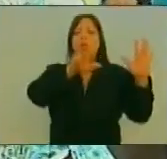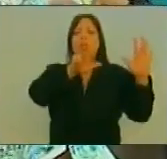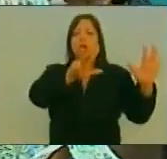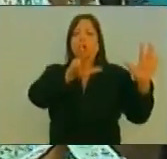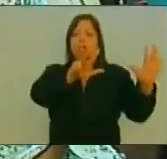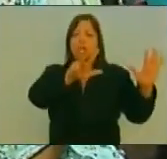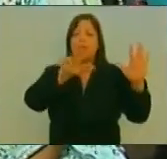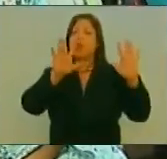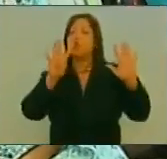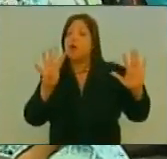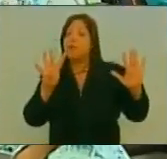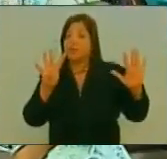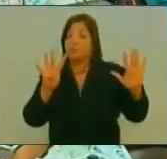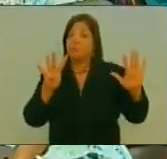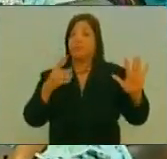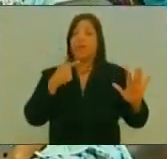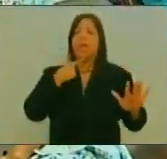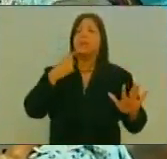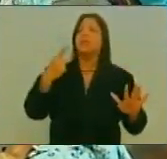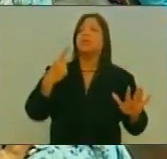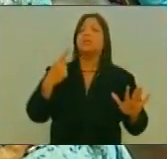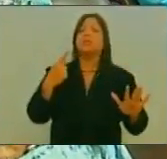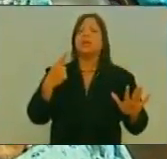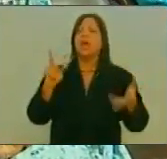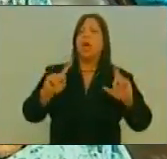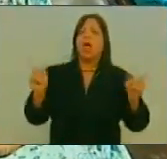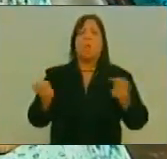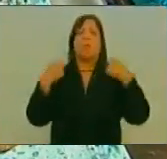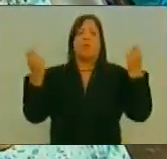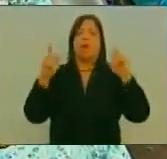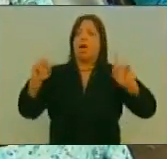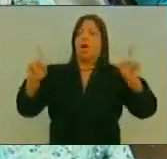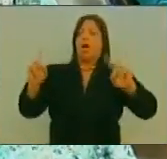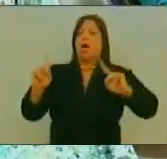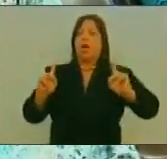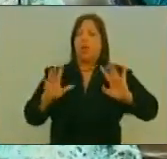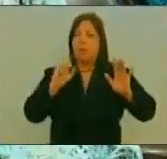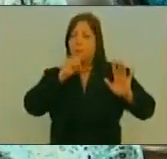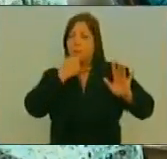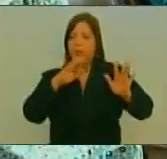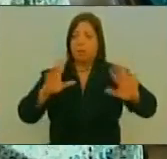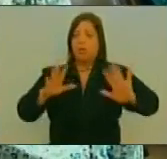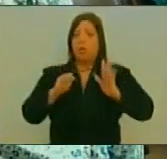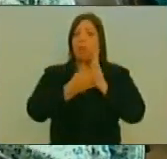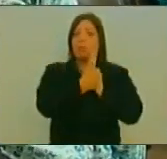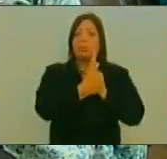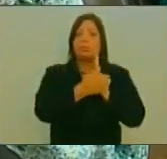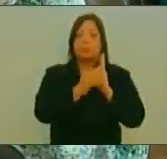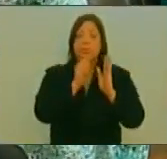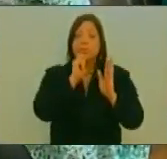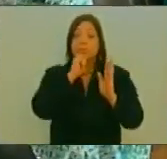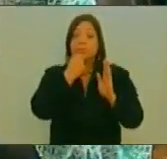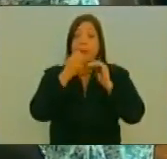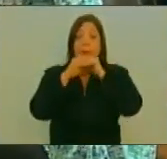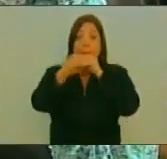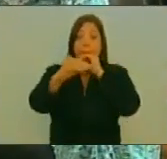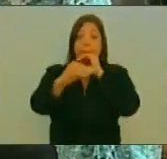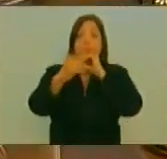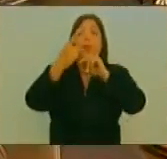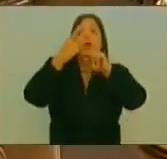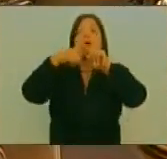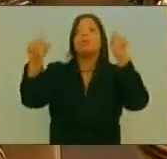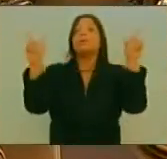Bajo la justificación De no propagar La violencia Y no multiplicarla Pero medios De